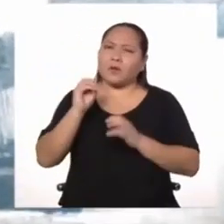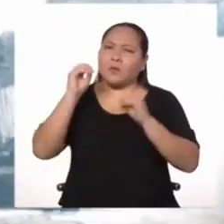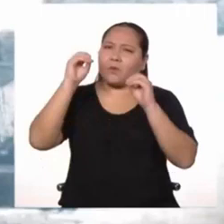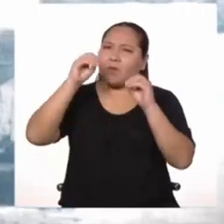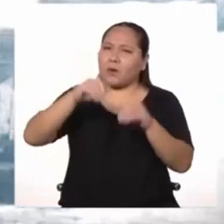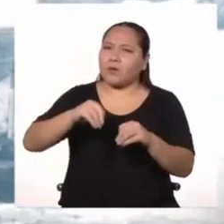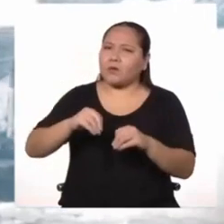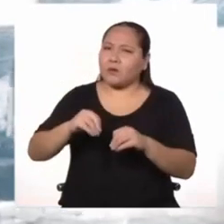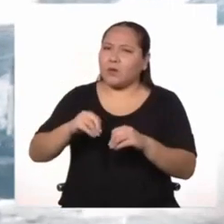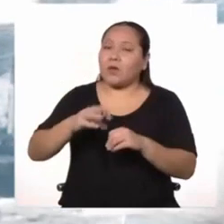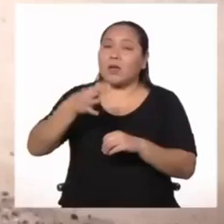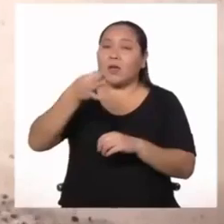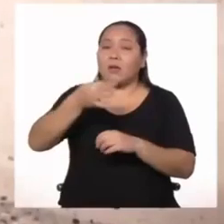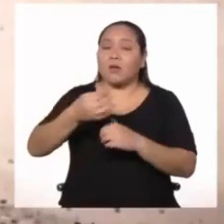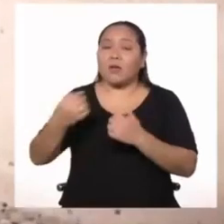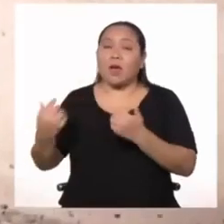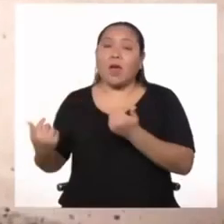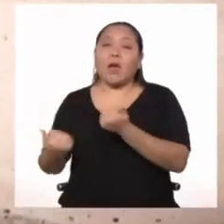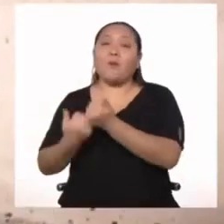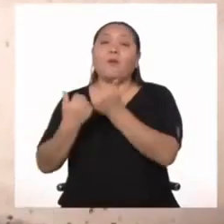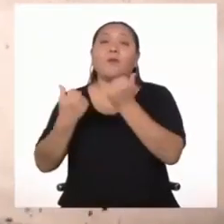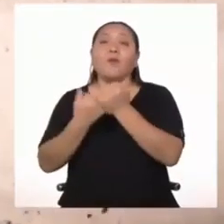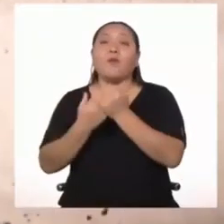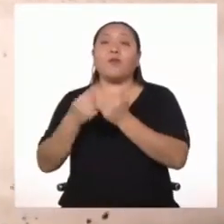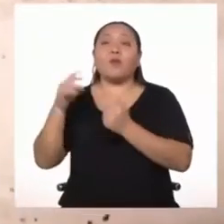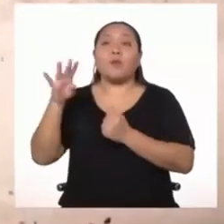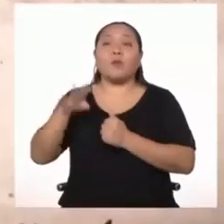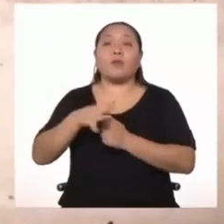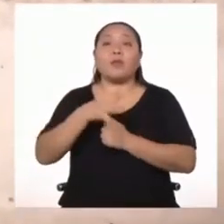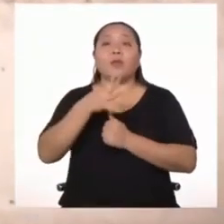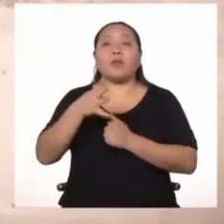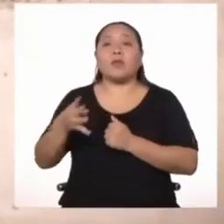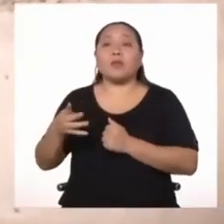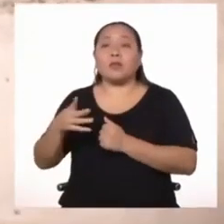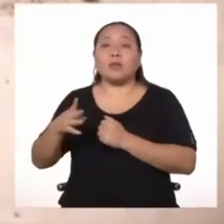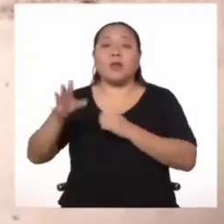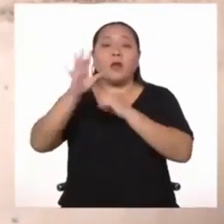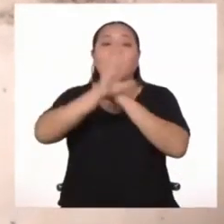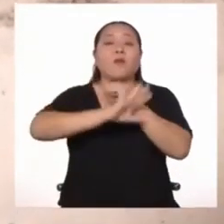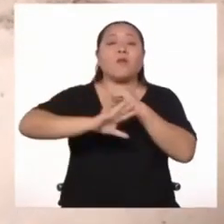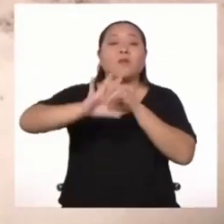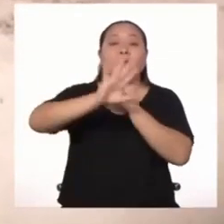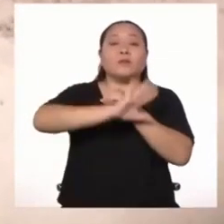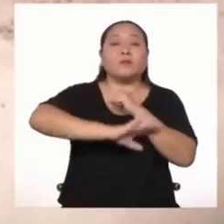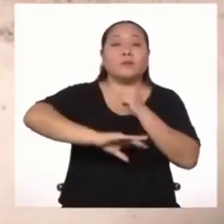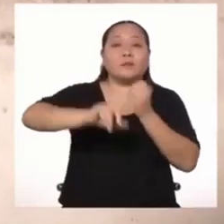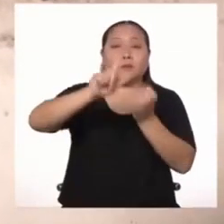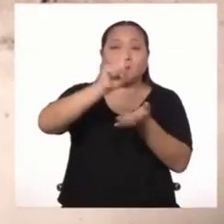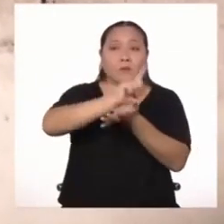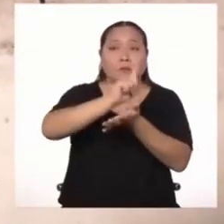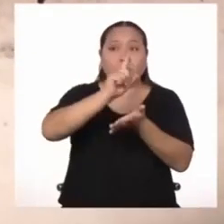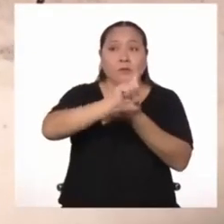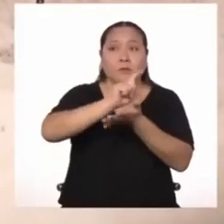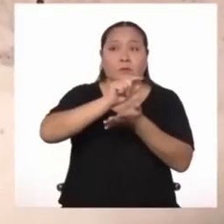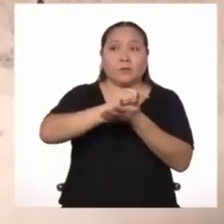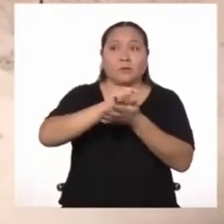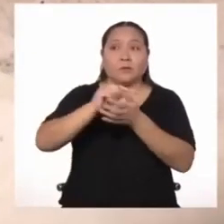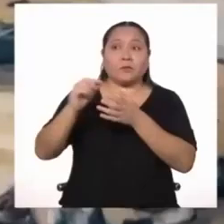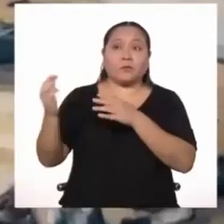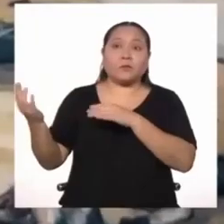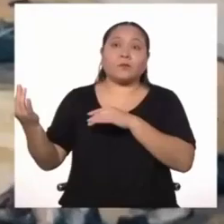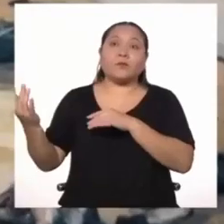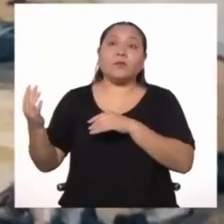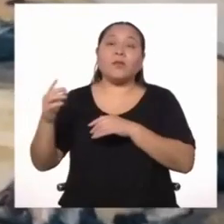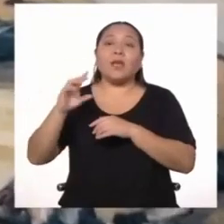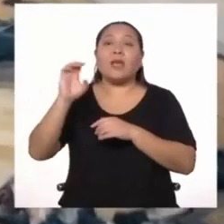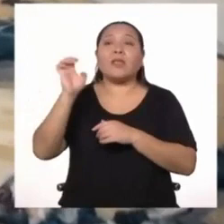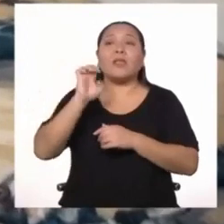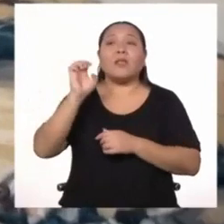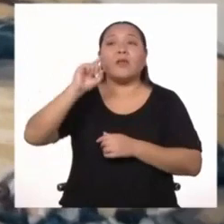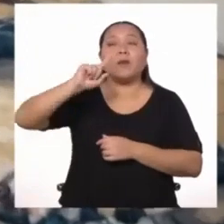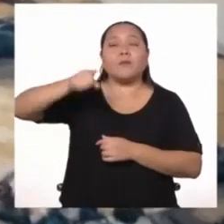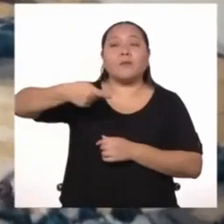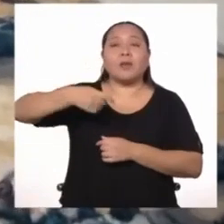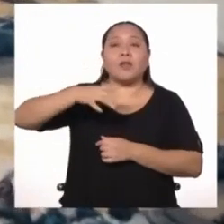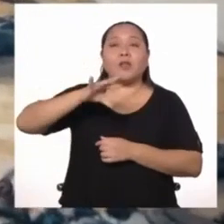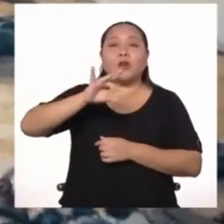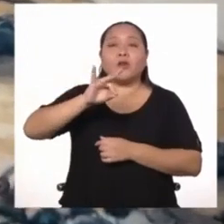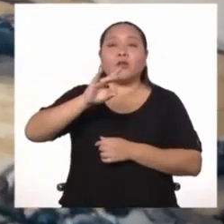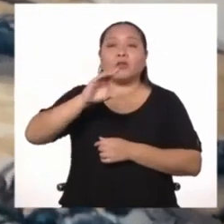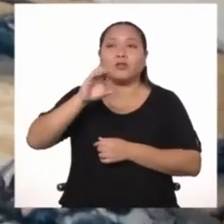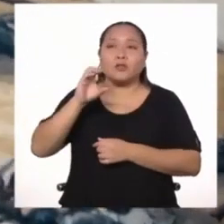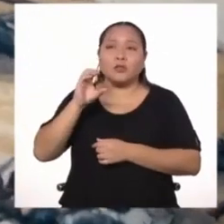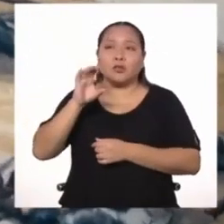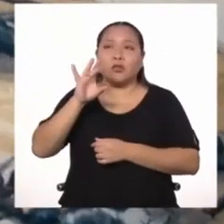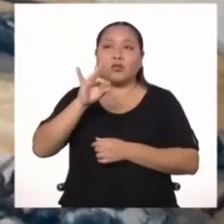la participación británica en defensa de la capital durante la invasión, en enero de 1881.